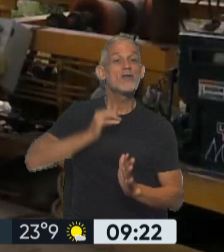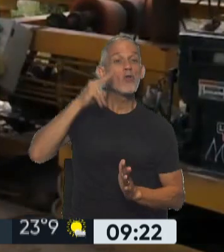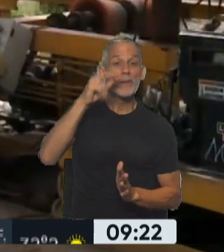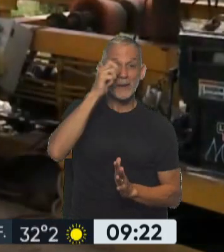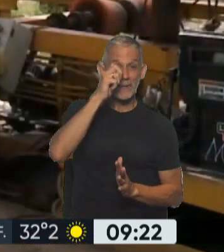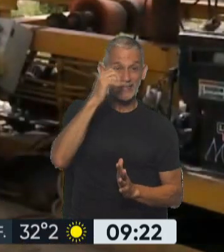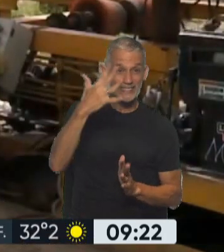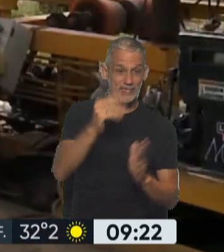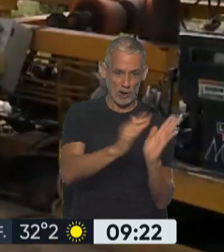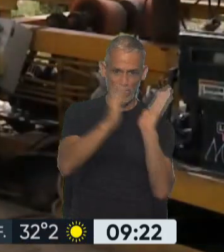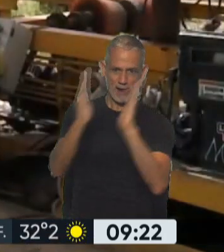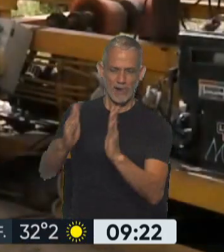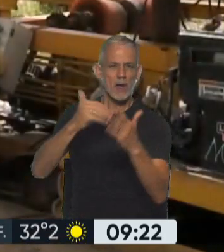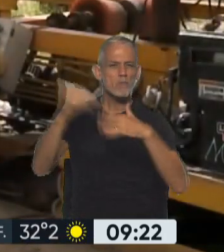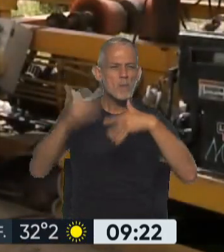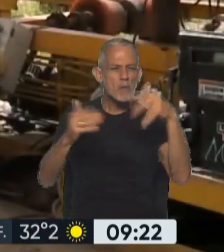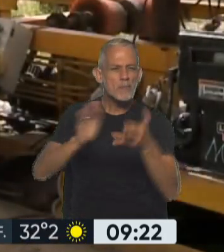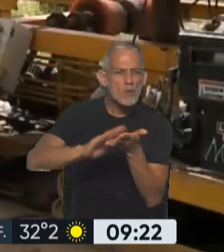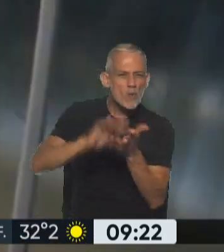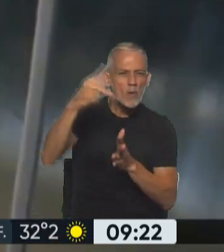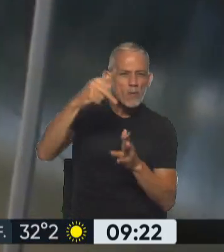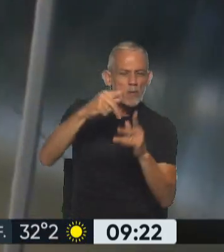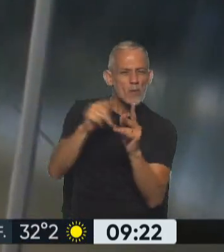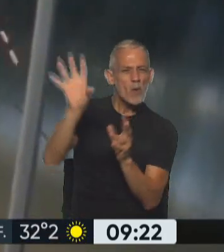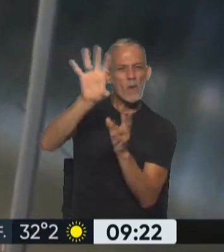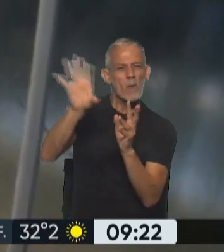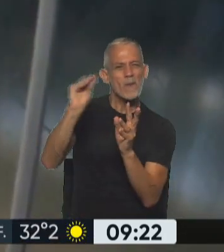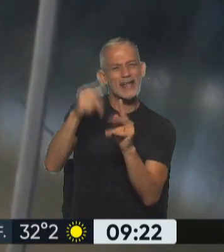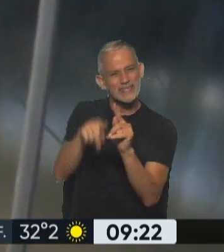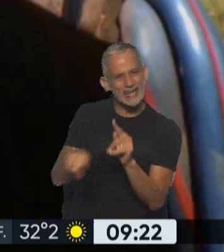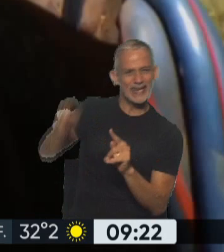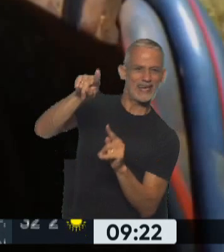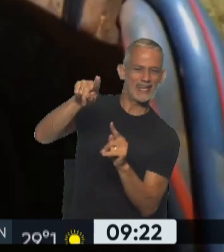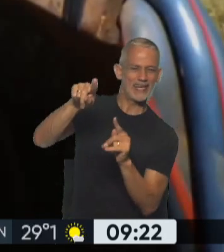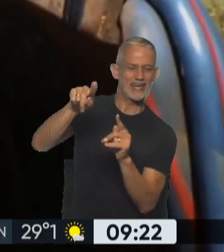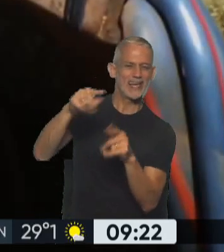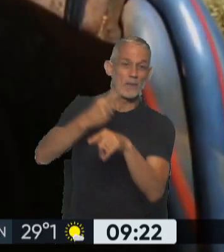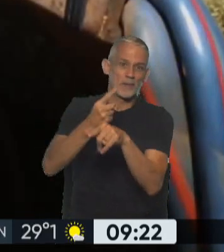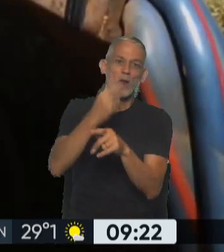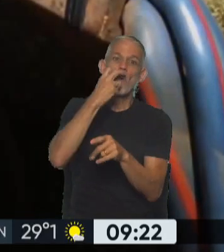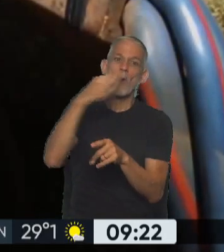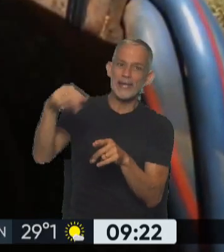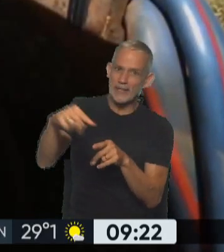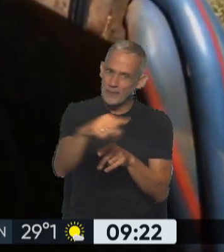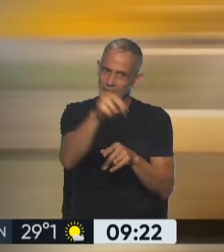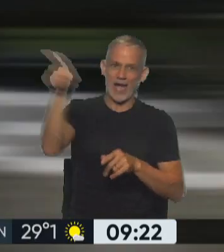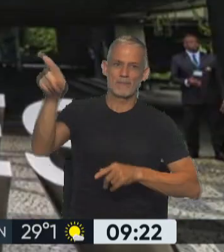tramos del gasoducto permitirán llegar a los estados del centro de Brasil, previo paso por territorio boliviano.